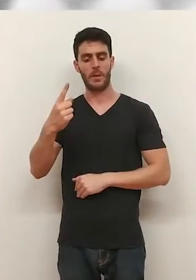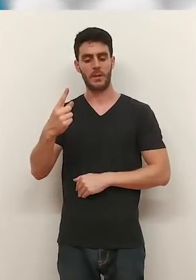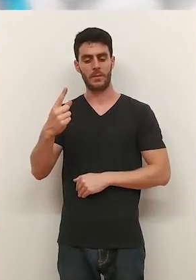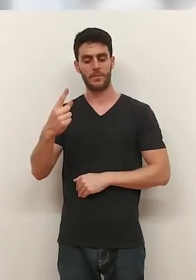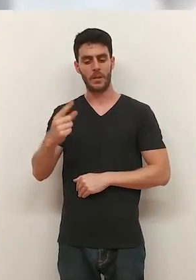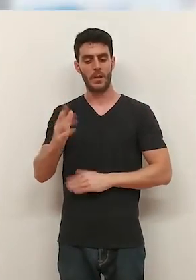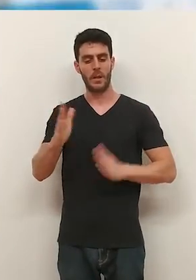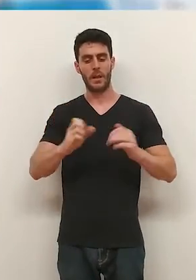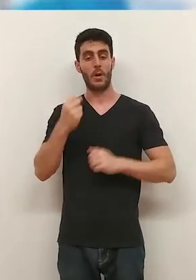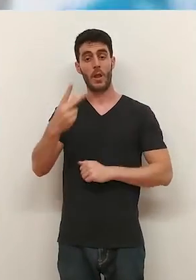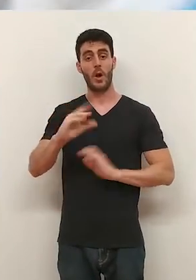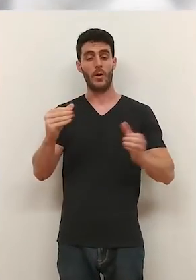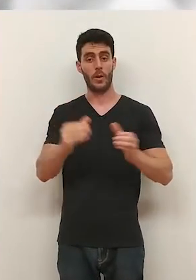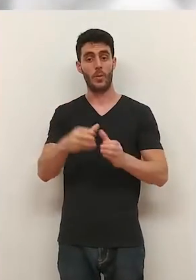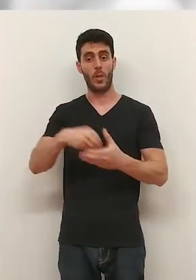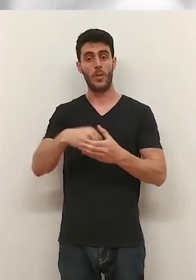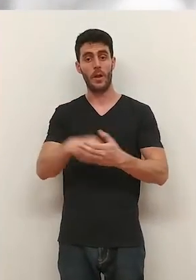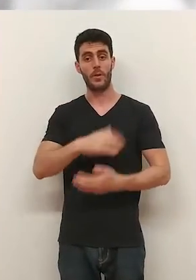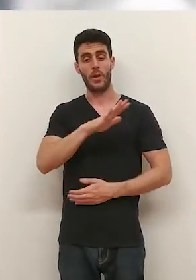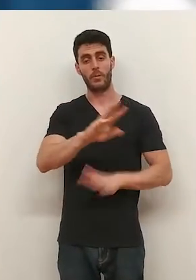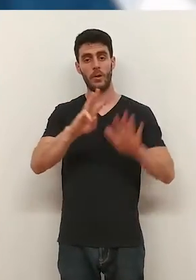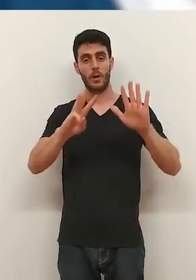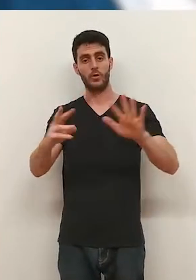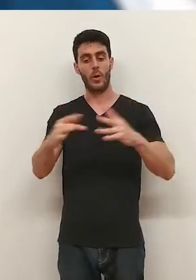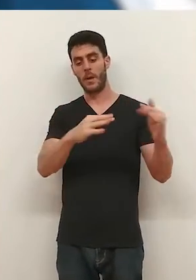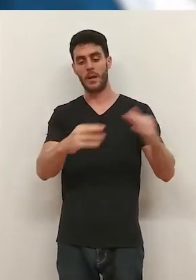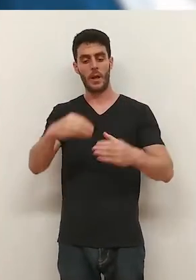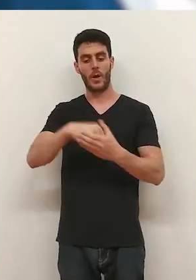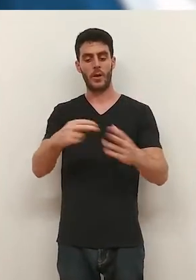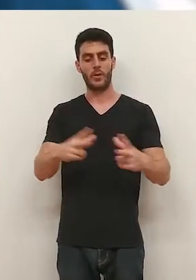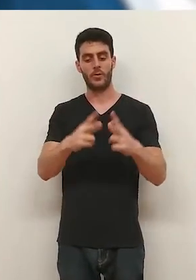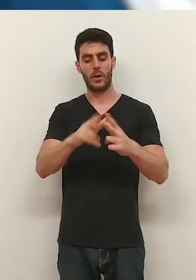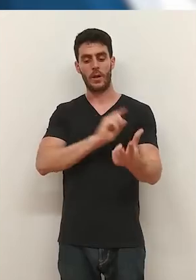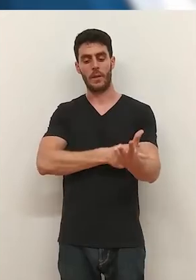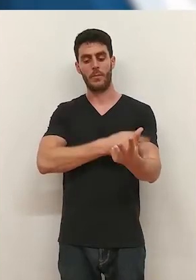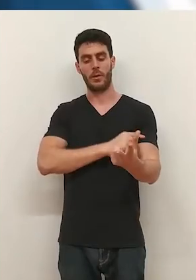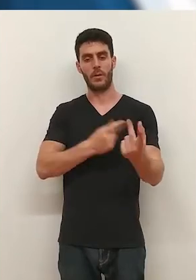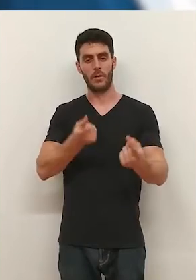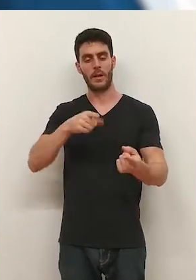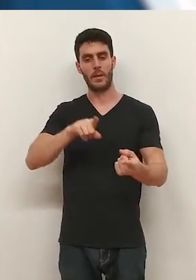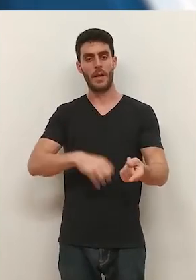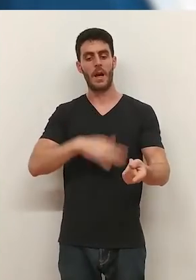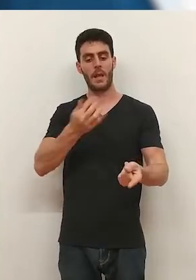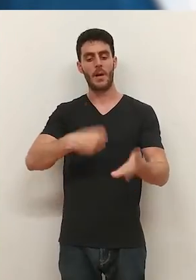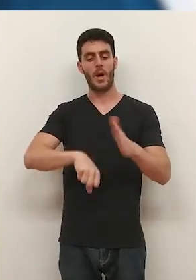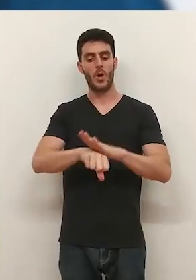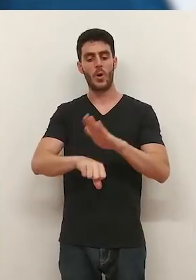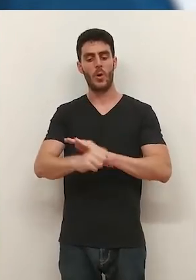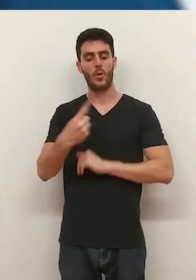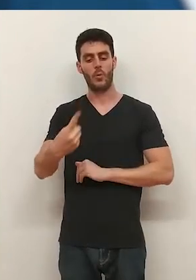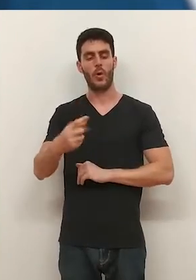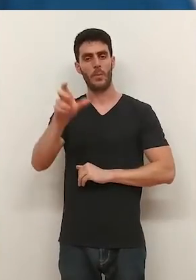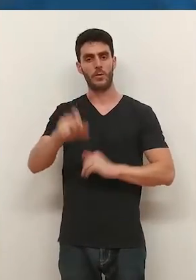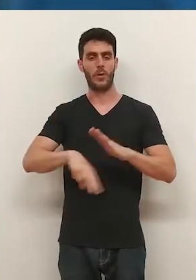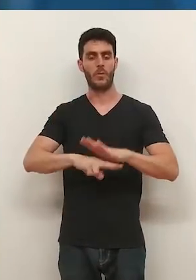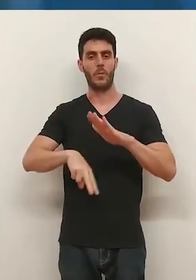minutos ha disputado este año. Tras dos temporadas en el club ha jugado un total de 58 partidos en la Sociedad Deportiva Logroñés, anotando además